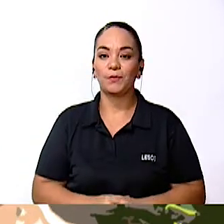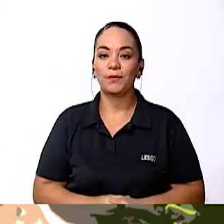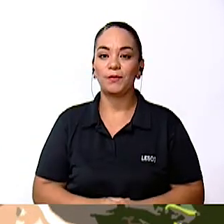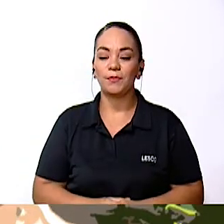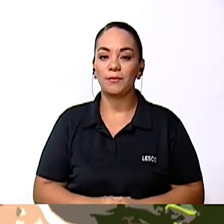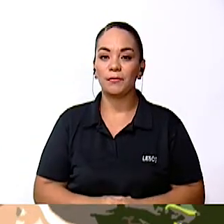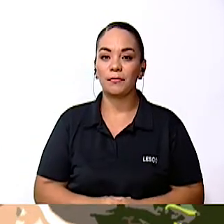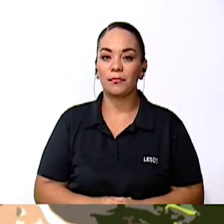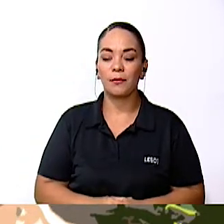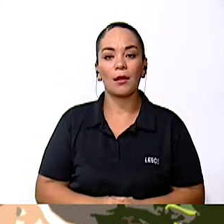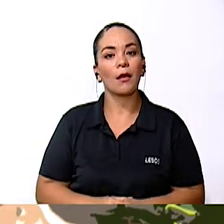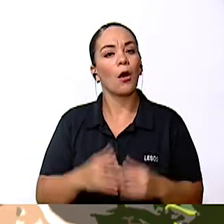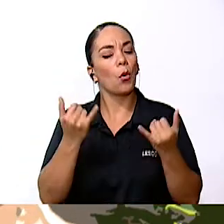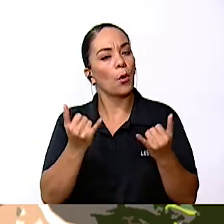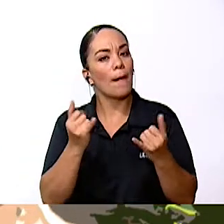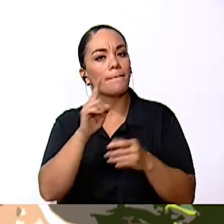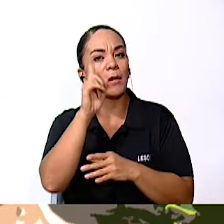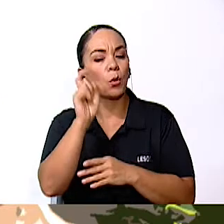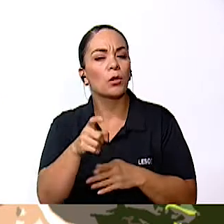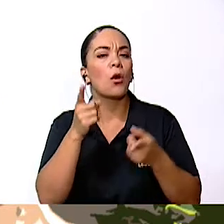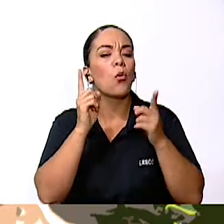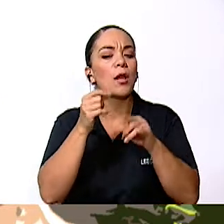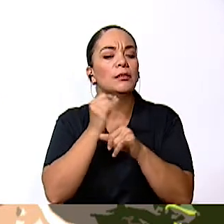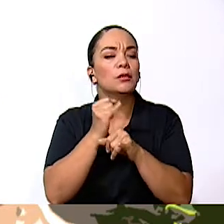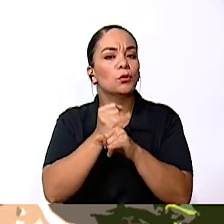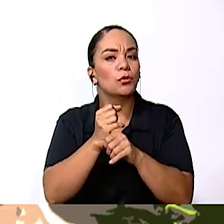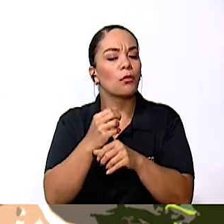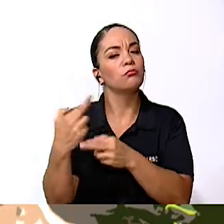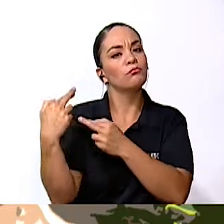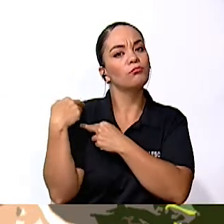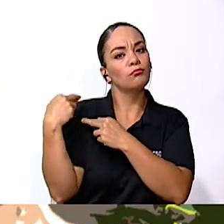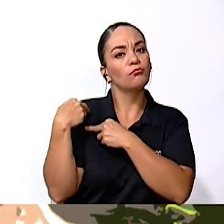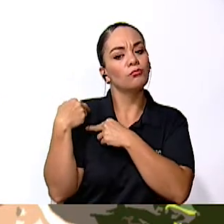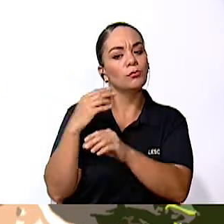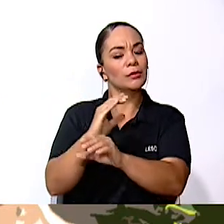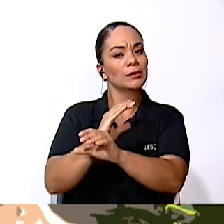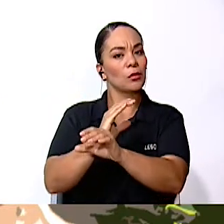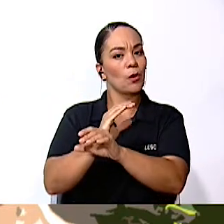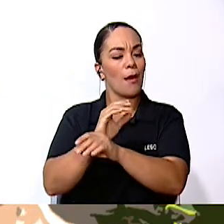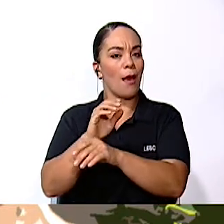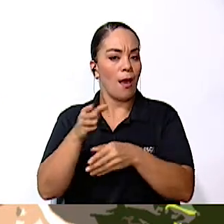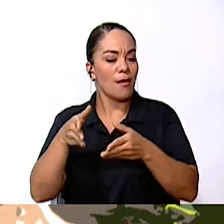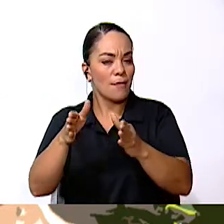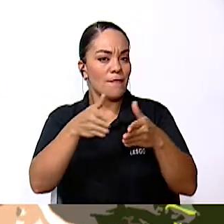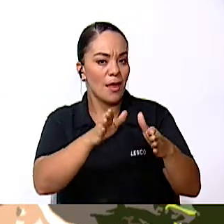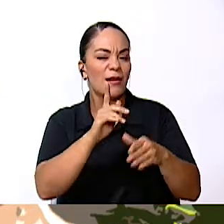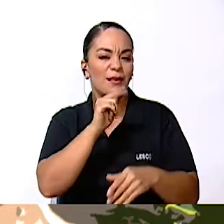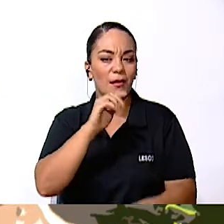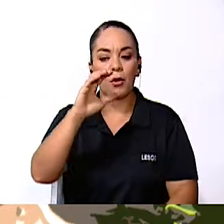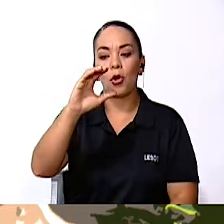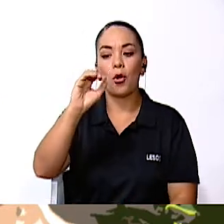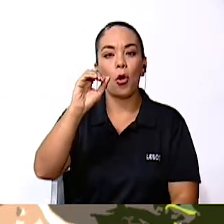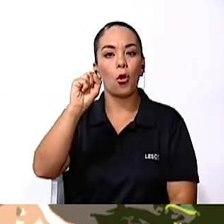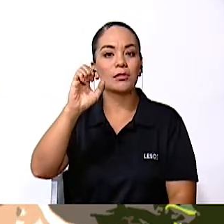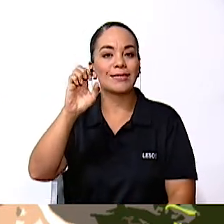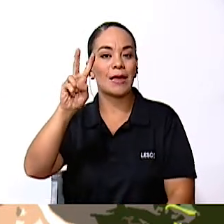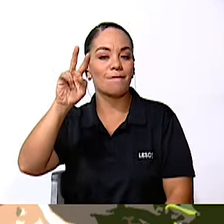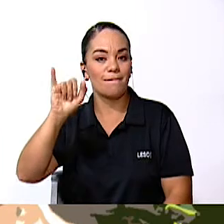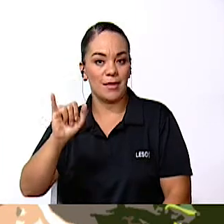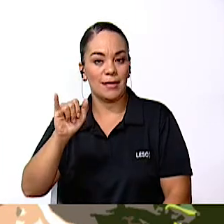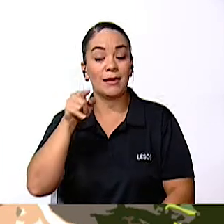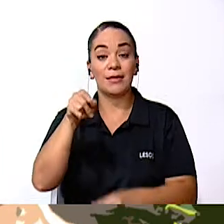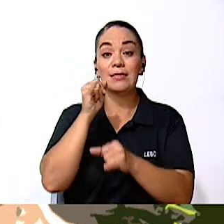institución que se encarga de velar por la seguridad vial? Muy bien, el COSEBI, ¿verdad? Es esta organización que le corresponde crear